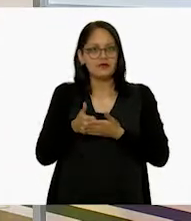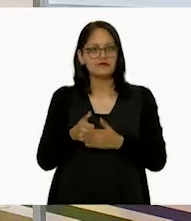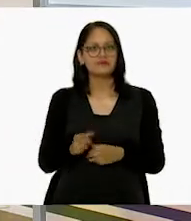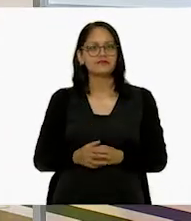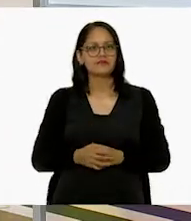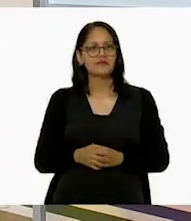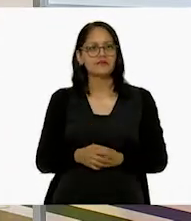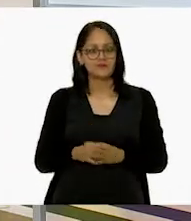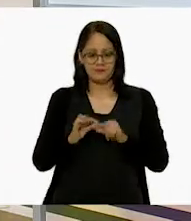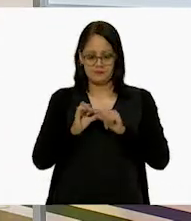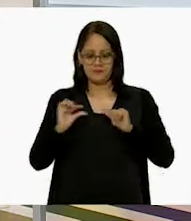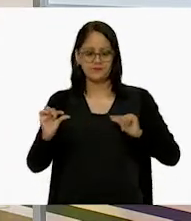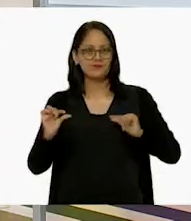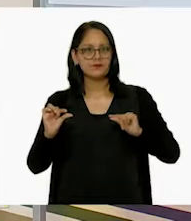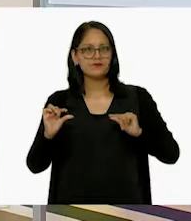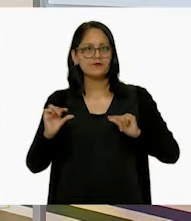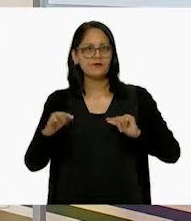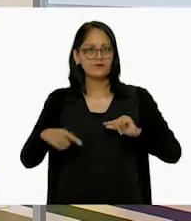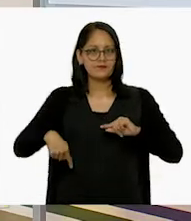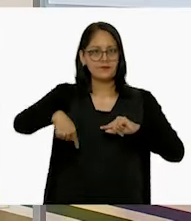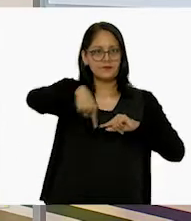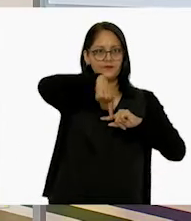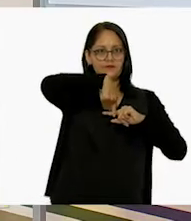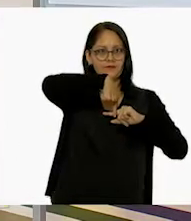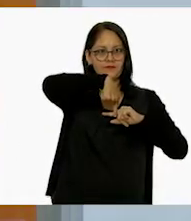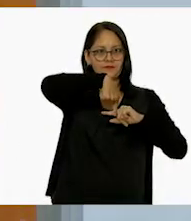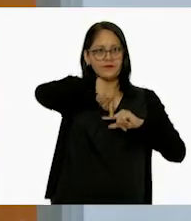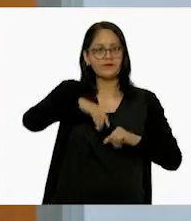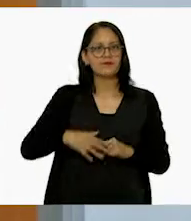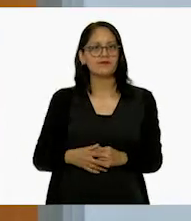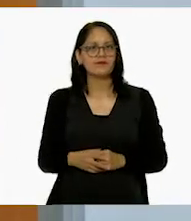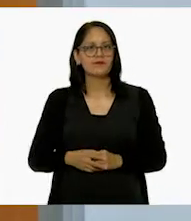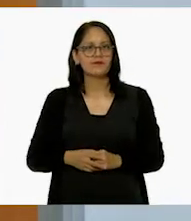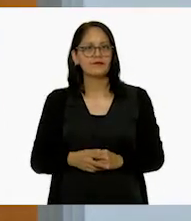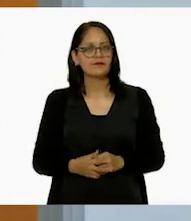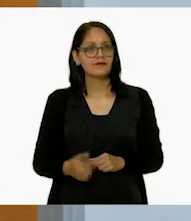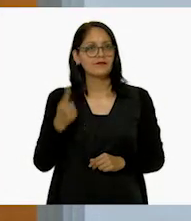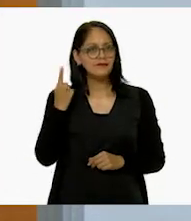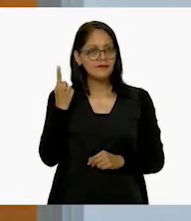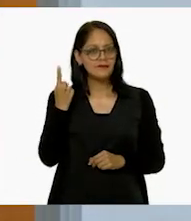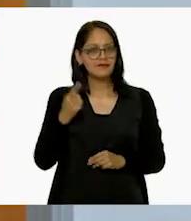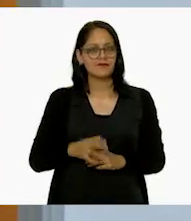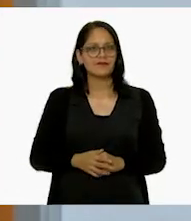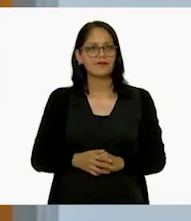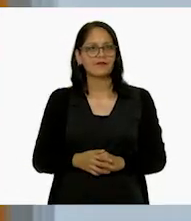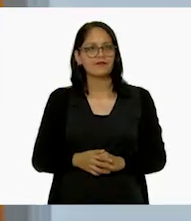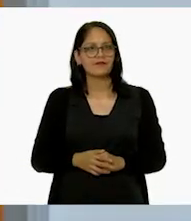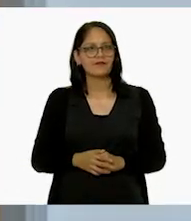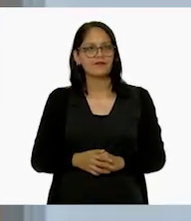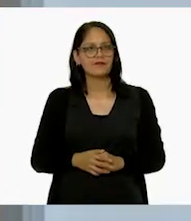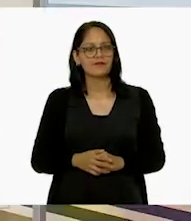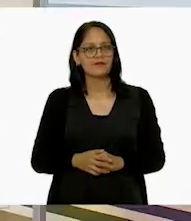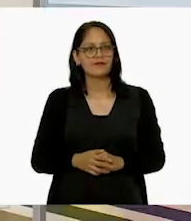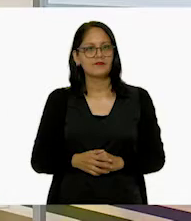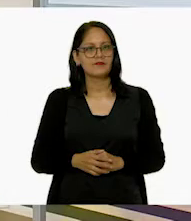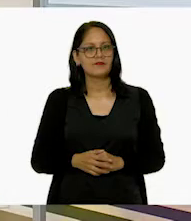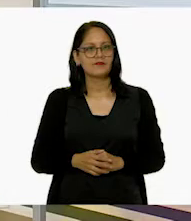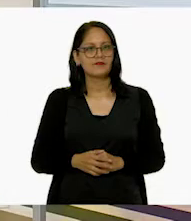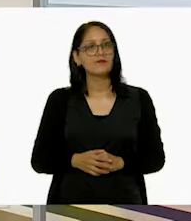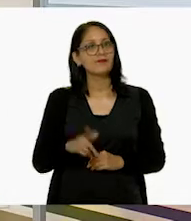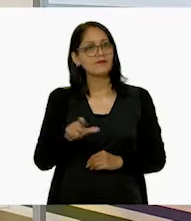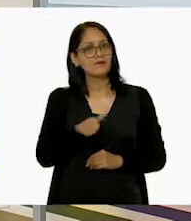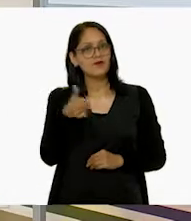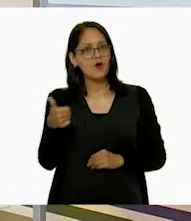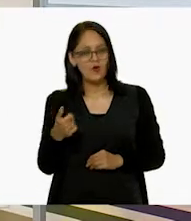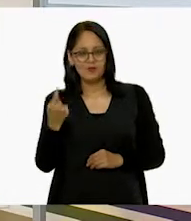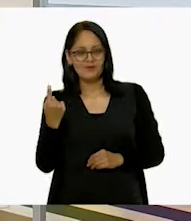voy a ponerlo aquí, uno, y voy